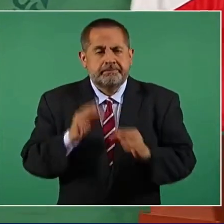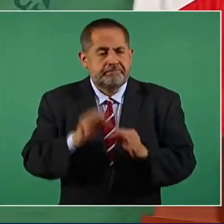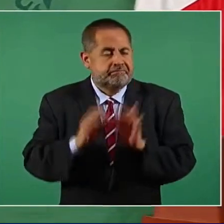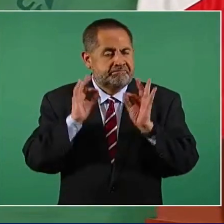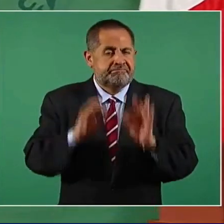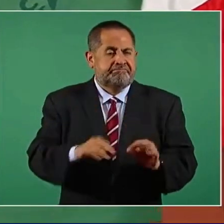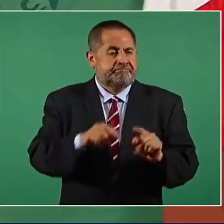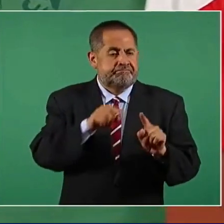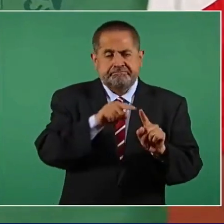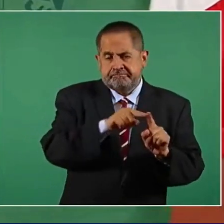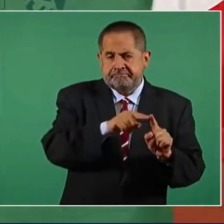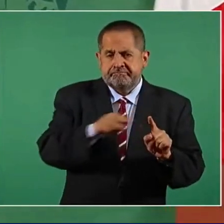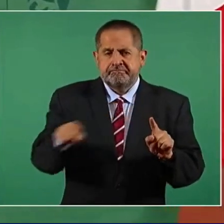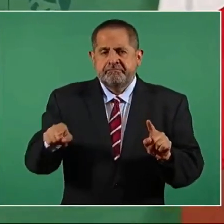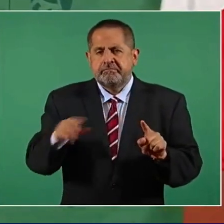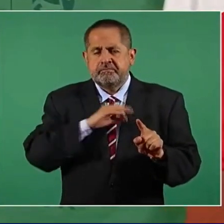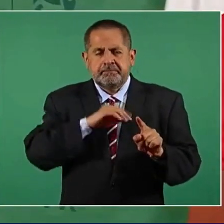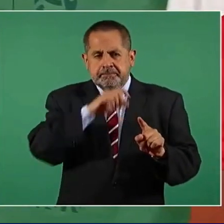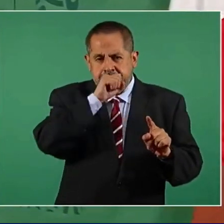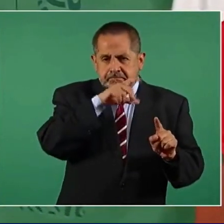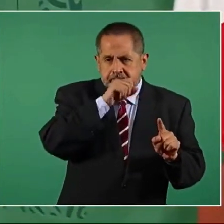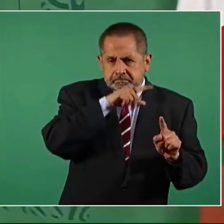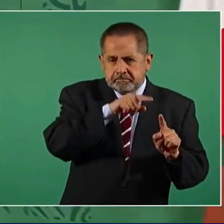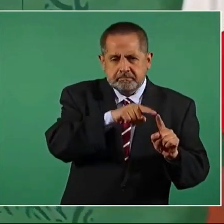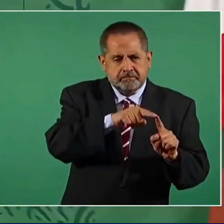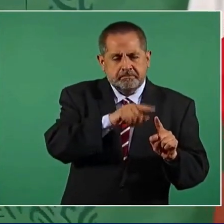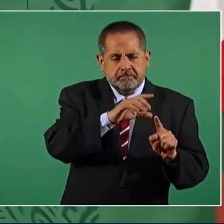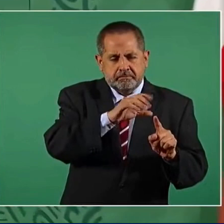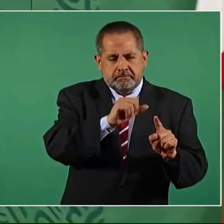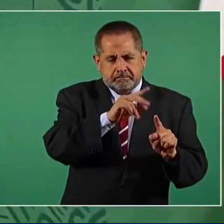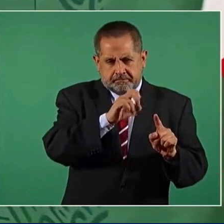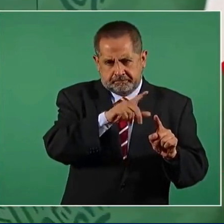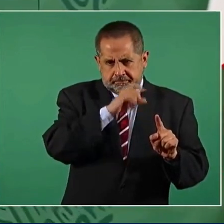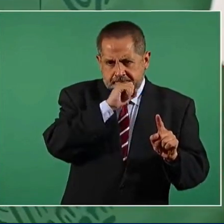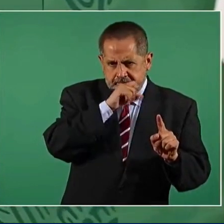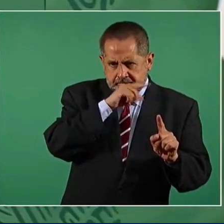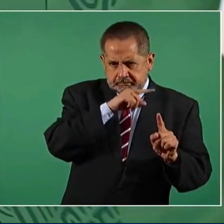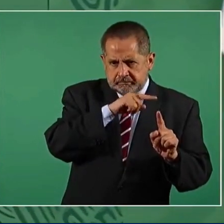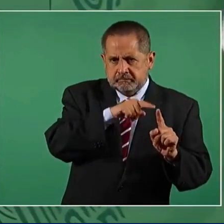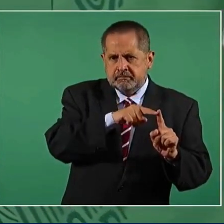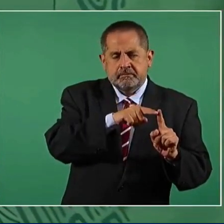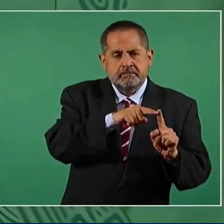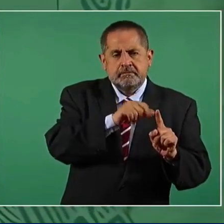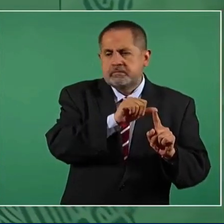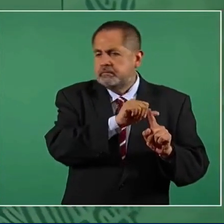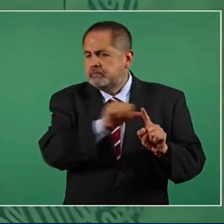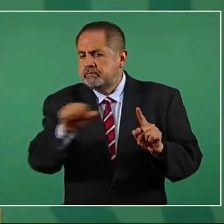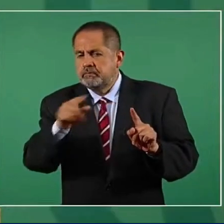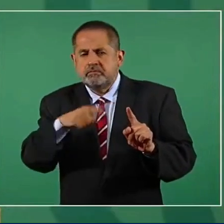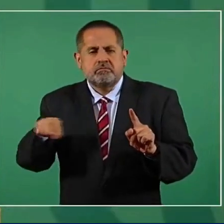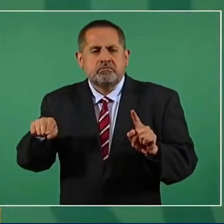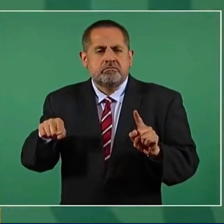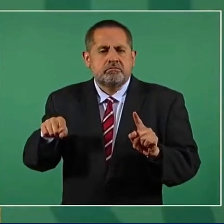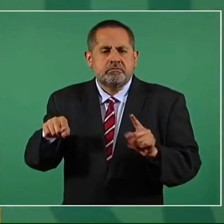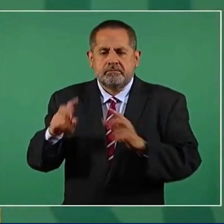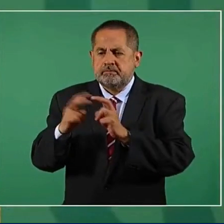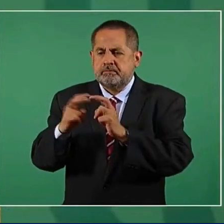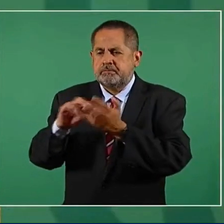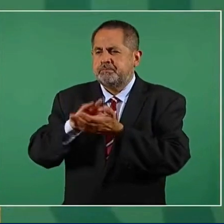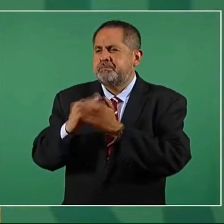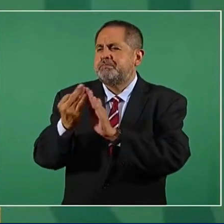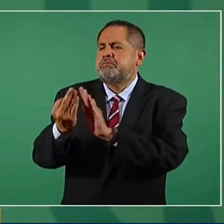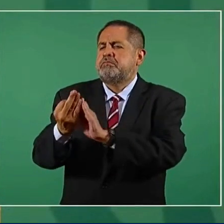cerca de Cardel hasta muy cerca de Tampico,